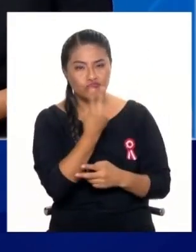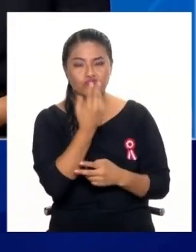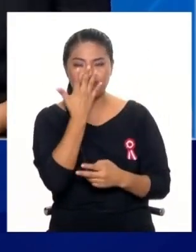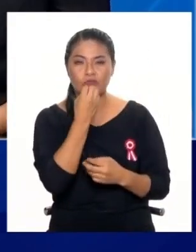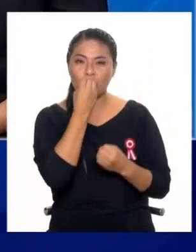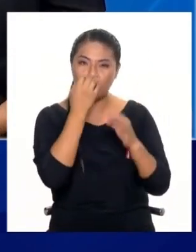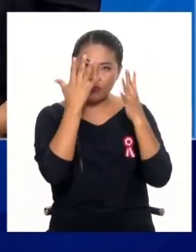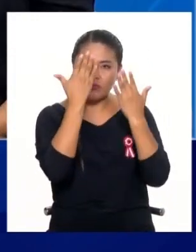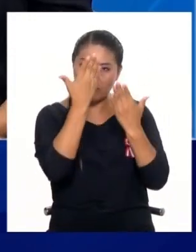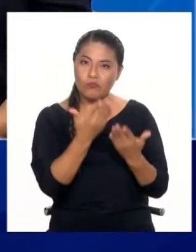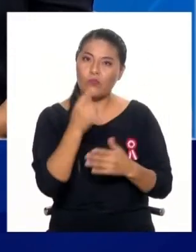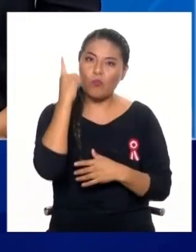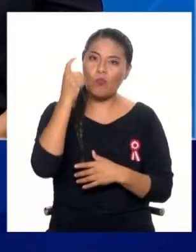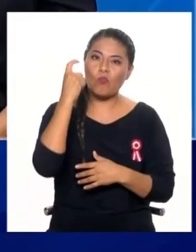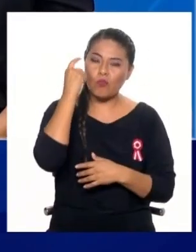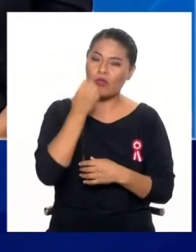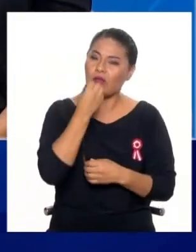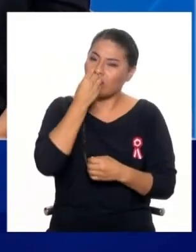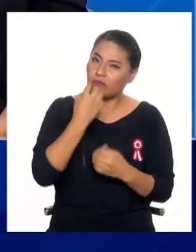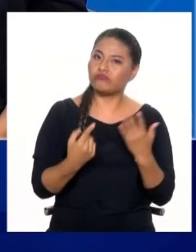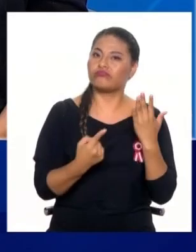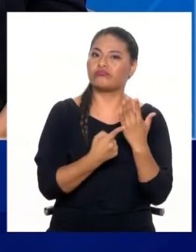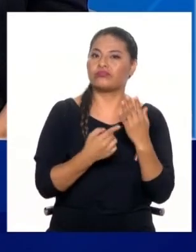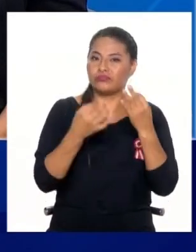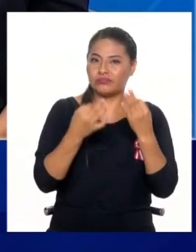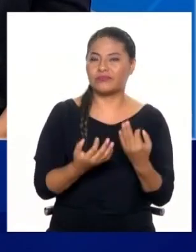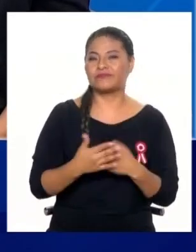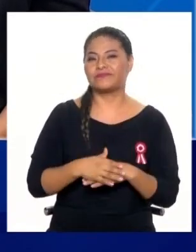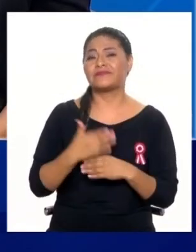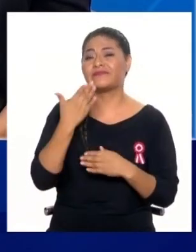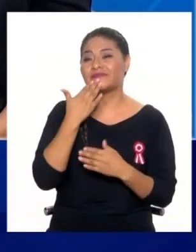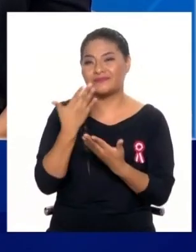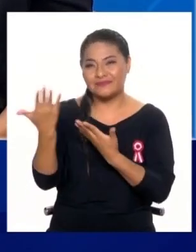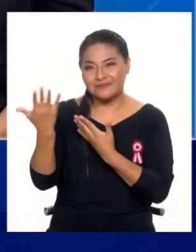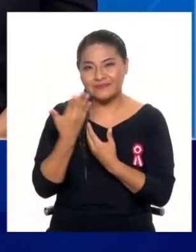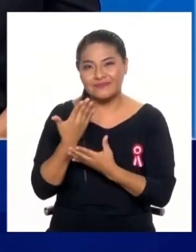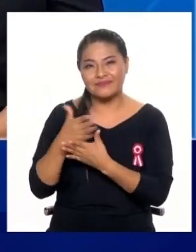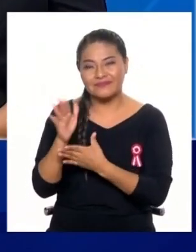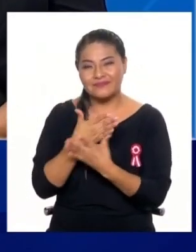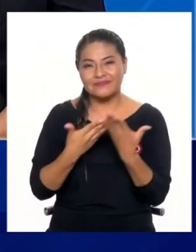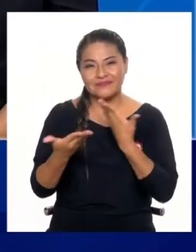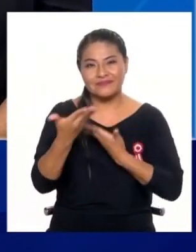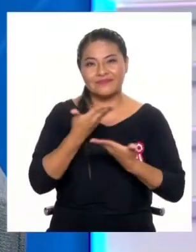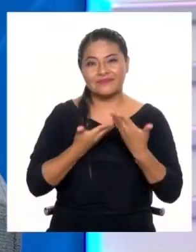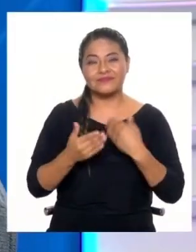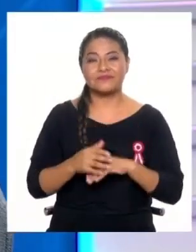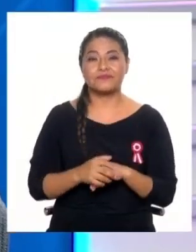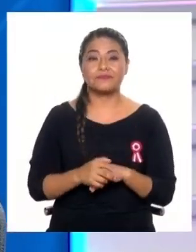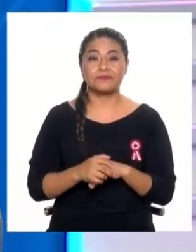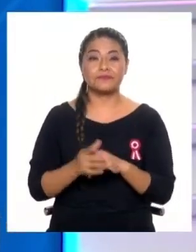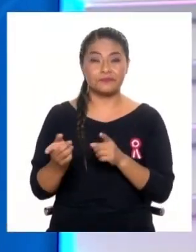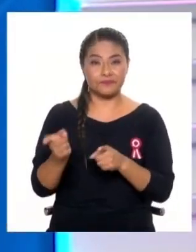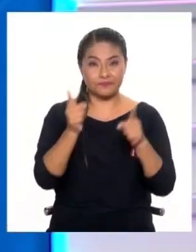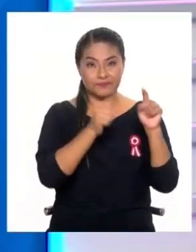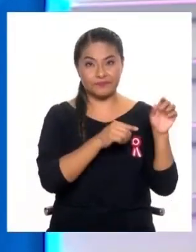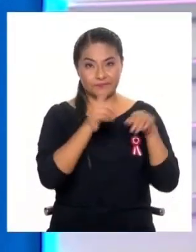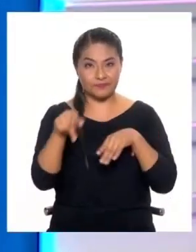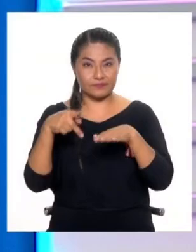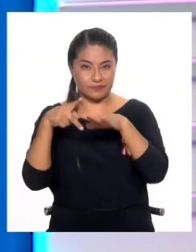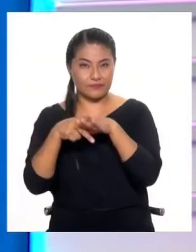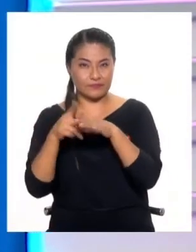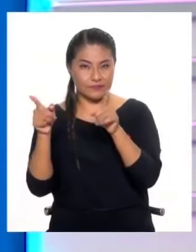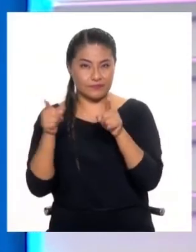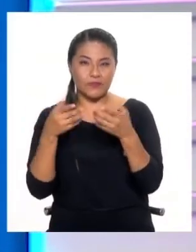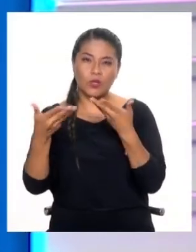le dicen, un político técnico. Gracias por haber compartido este diálogo abierto. Y bueno, con ustedes vamos a volver después del corte para